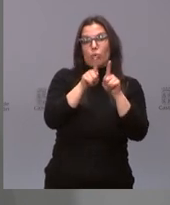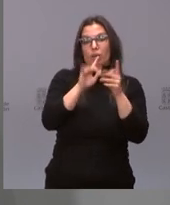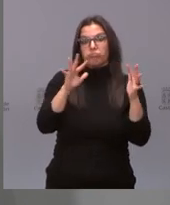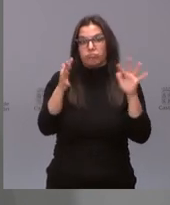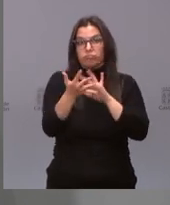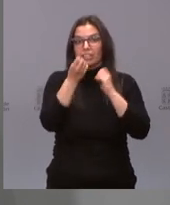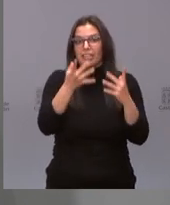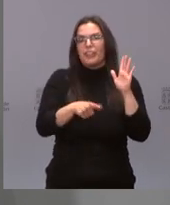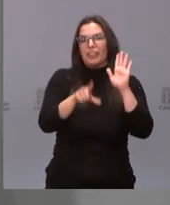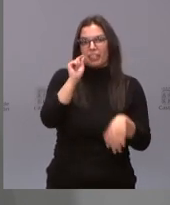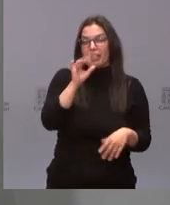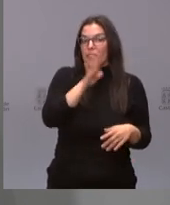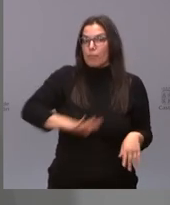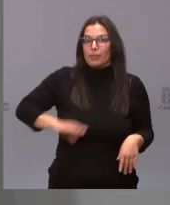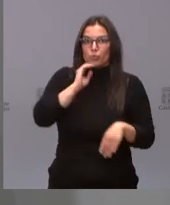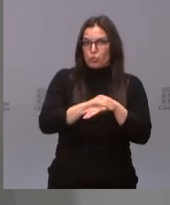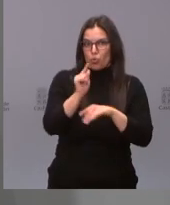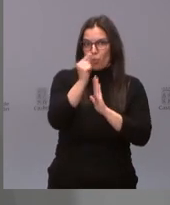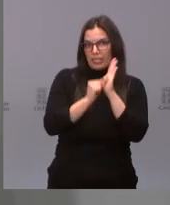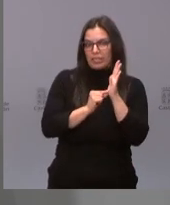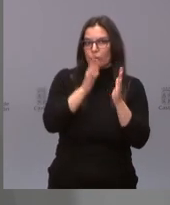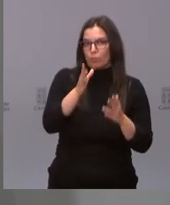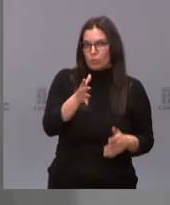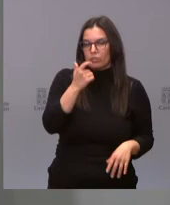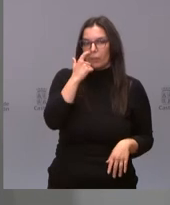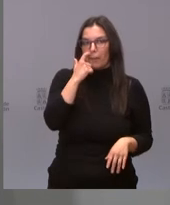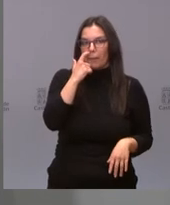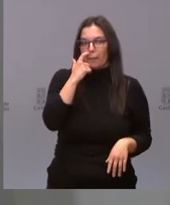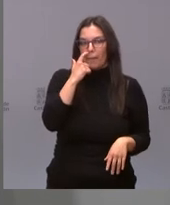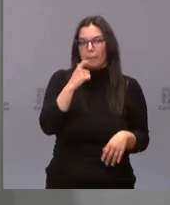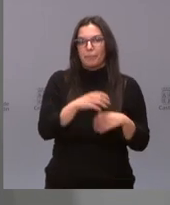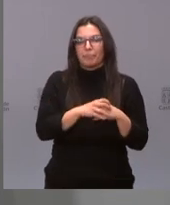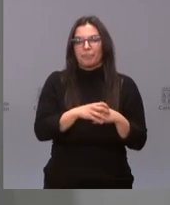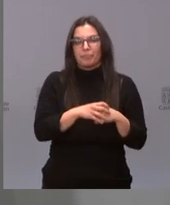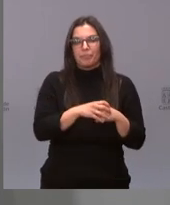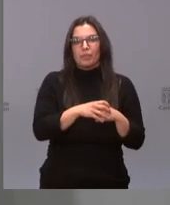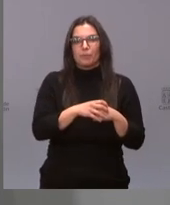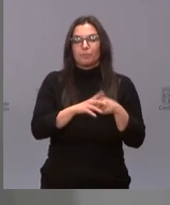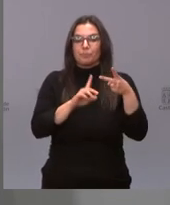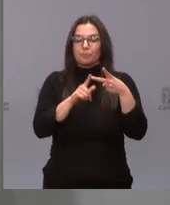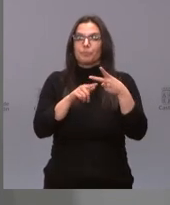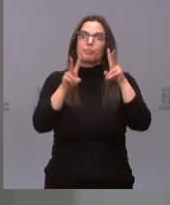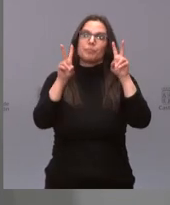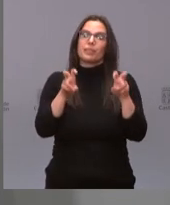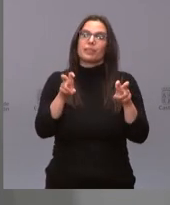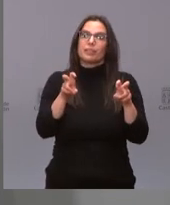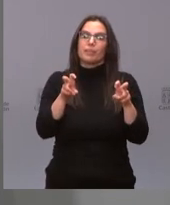decisión. De momento, no los cumple y por lo tanto no se toma esa decisión. En cuanto a los que